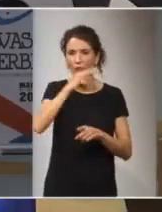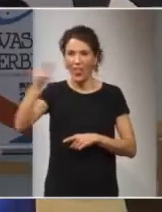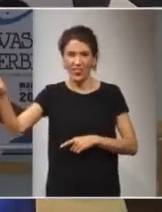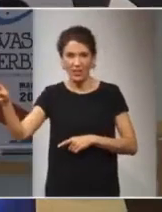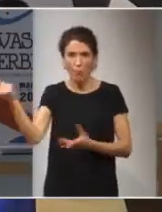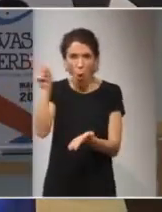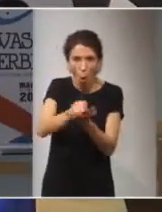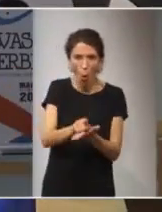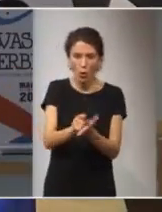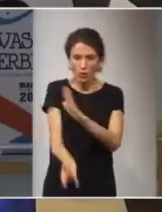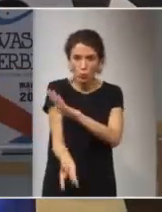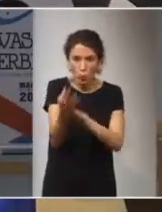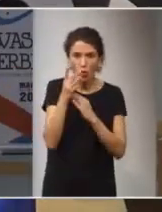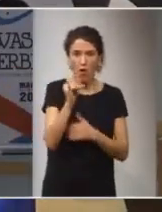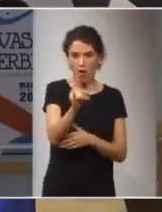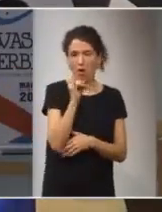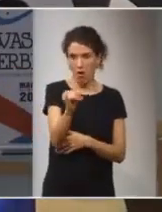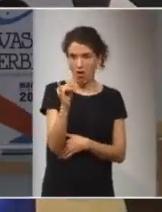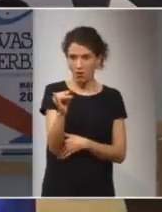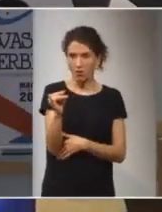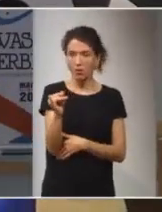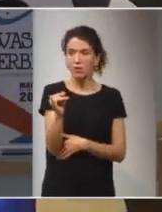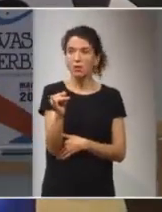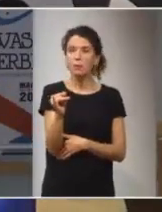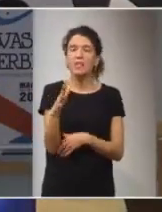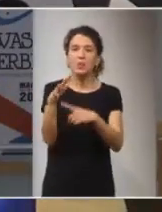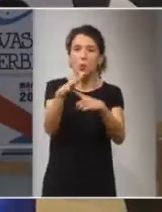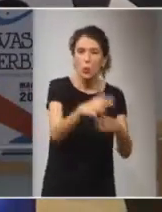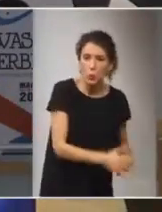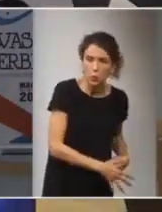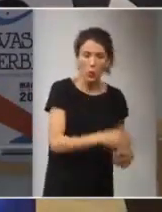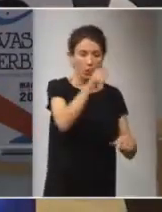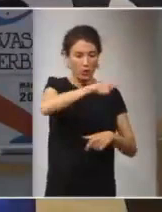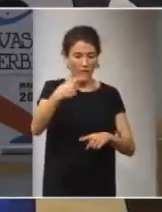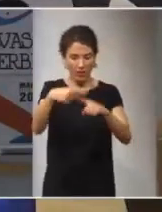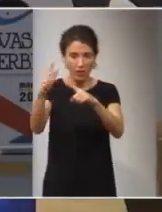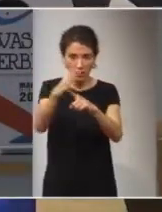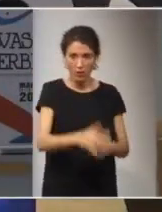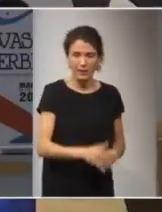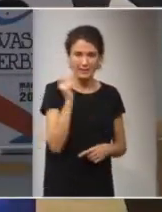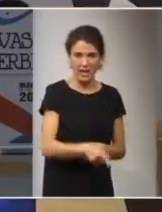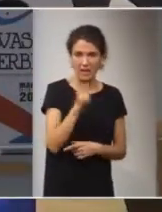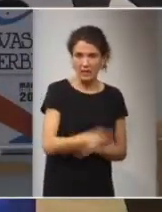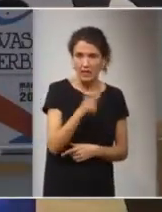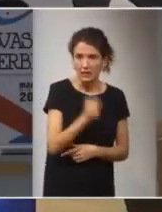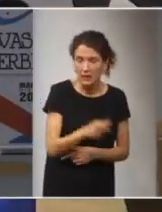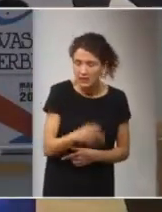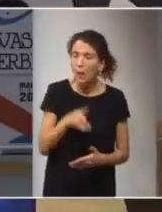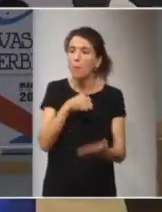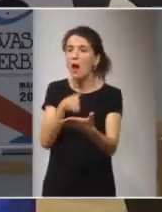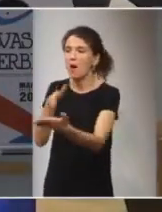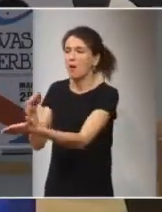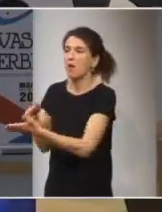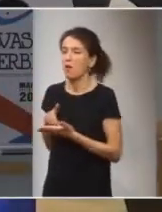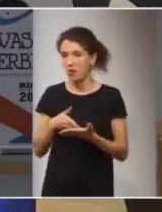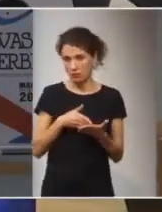vuelve a estar presente en donde la exclusión del diferente es la norma en donde las barreras